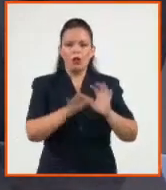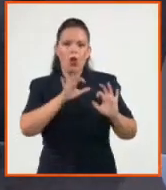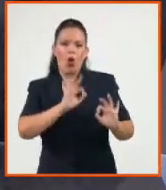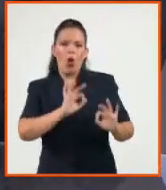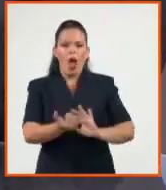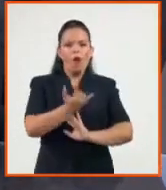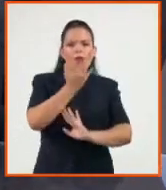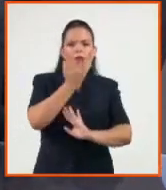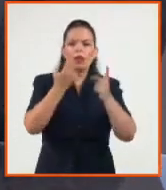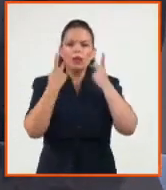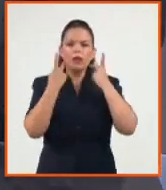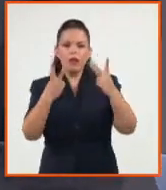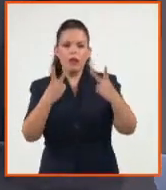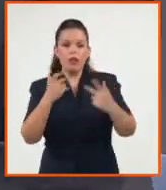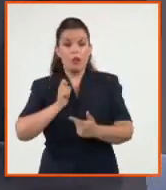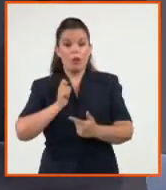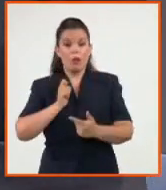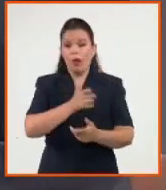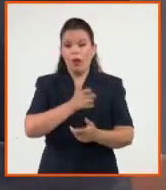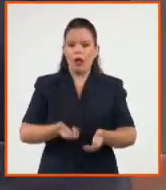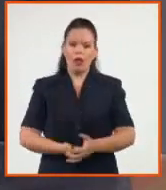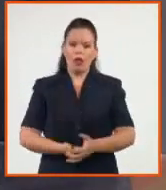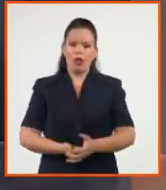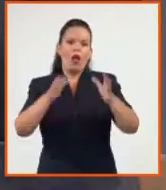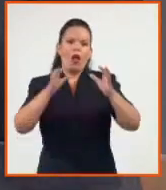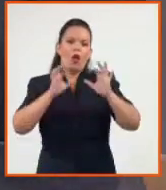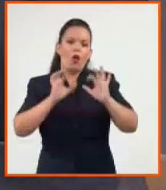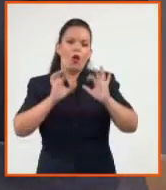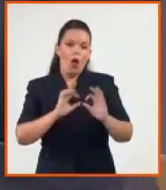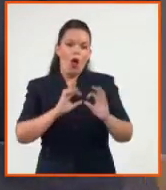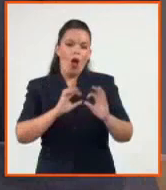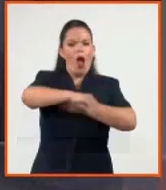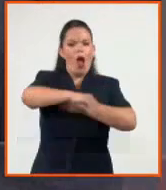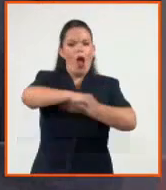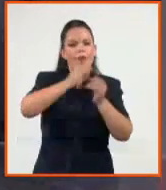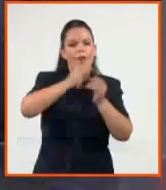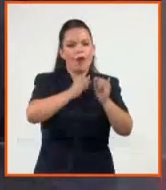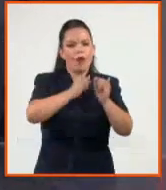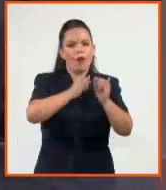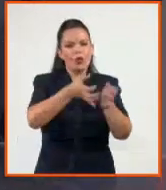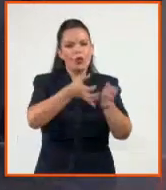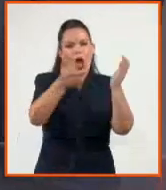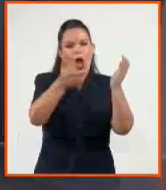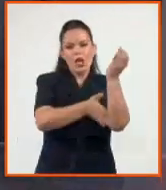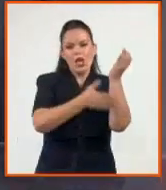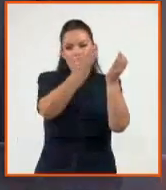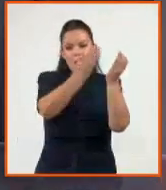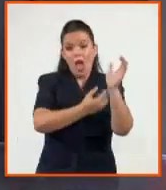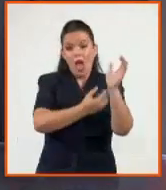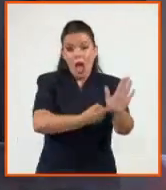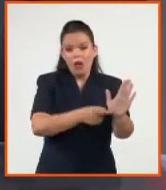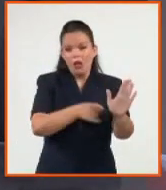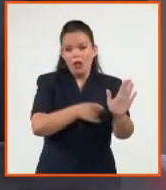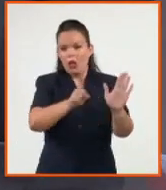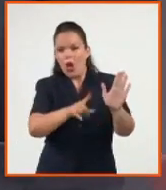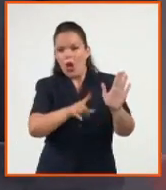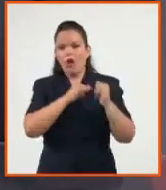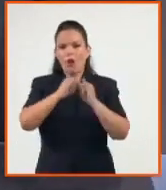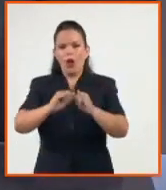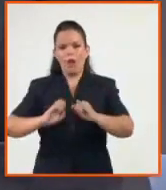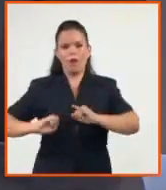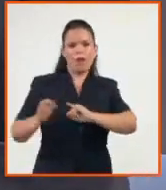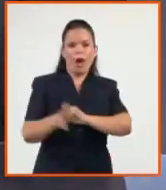personas, que tergiversan la realidad, las llamadas fake news, el ciberacoso,